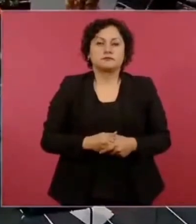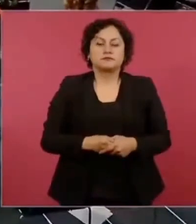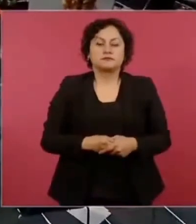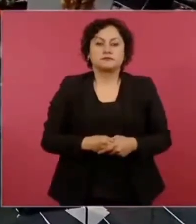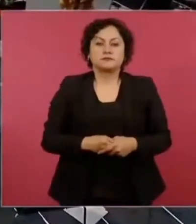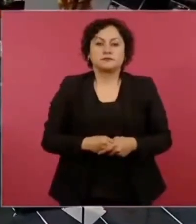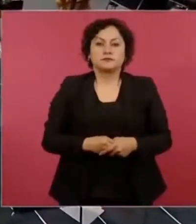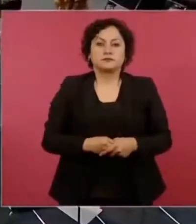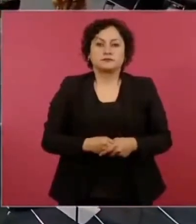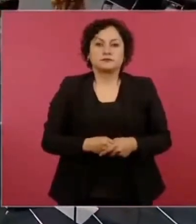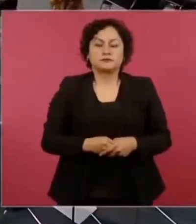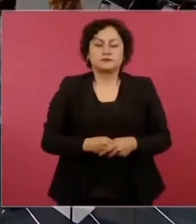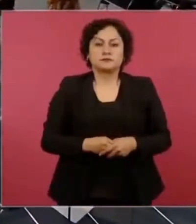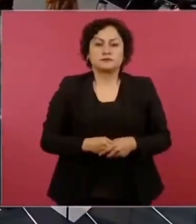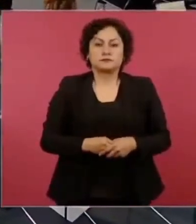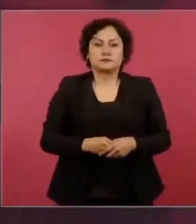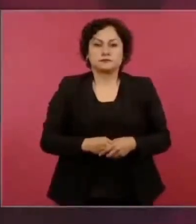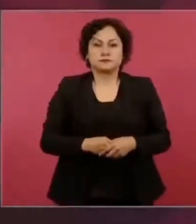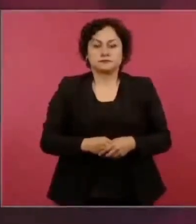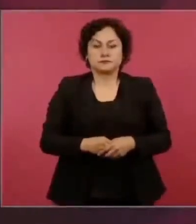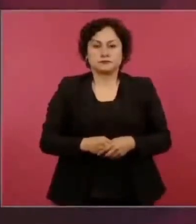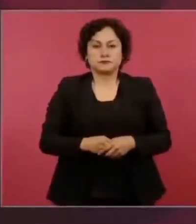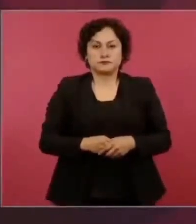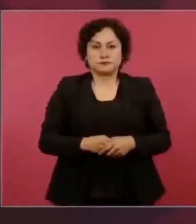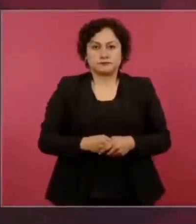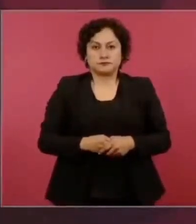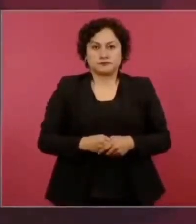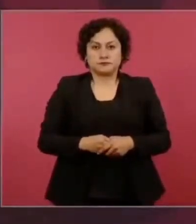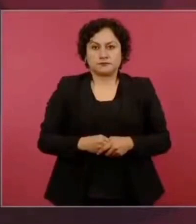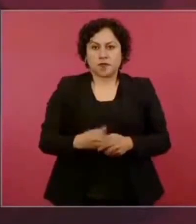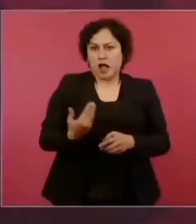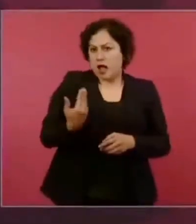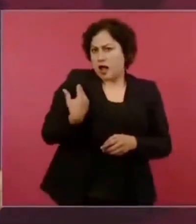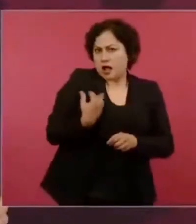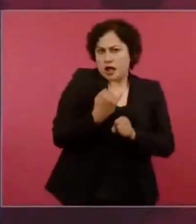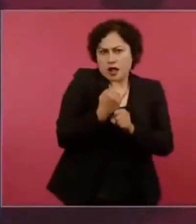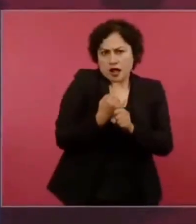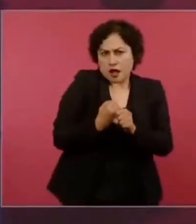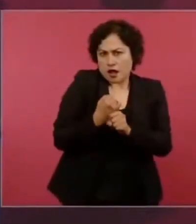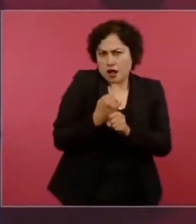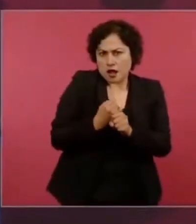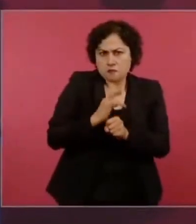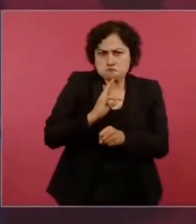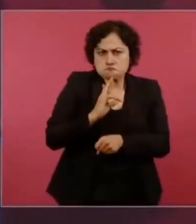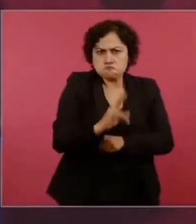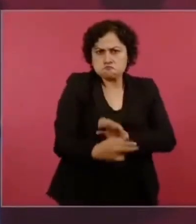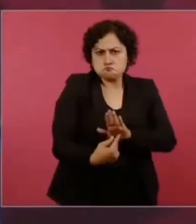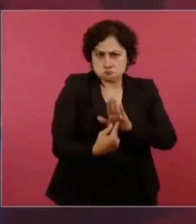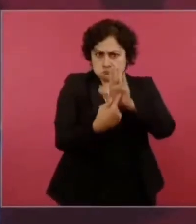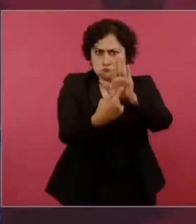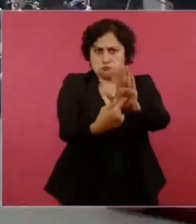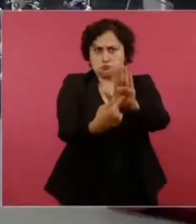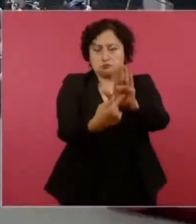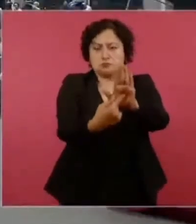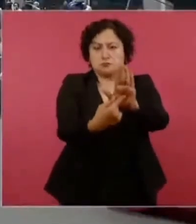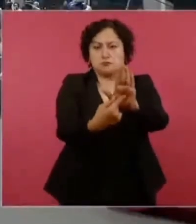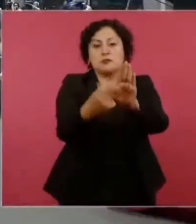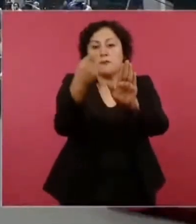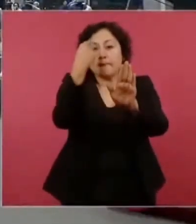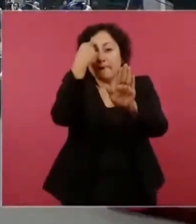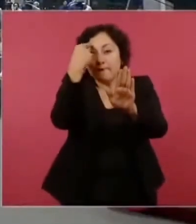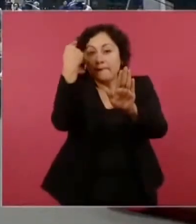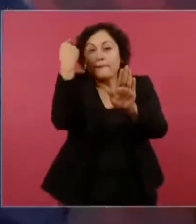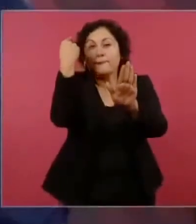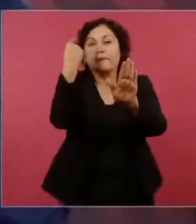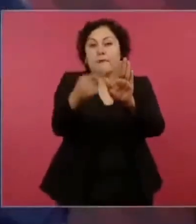La última encuesta, para agradecerle al pueblo